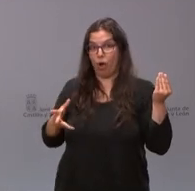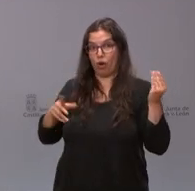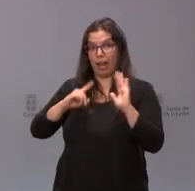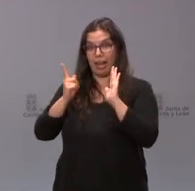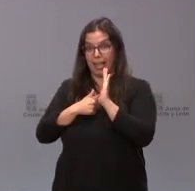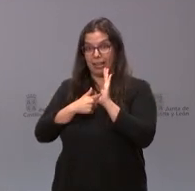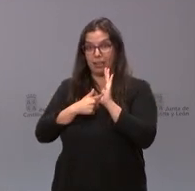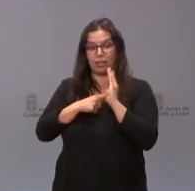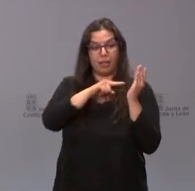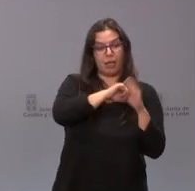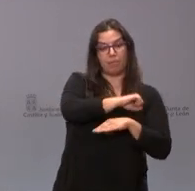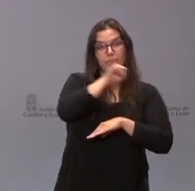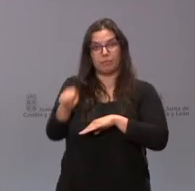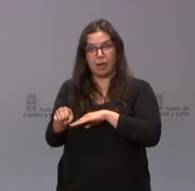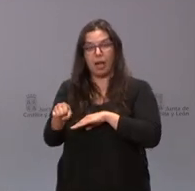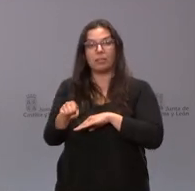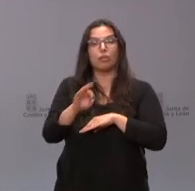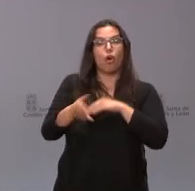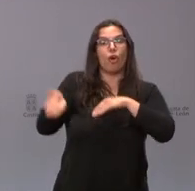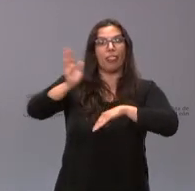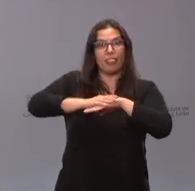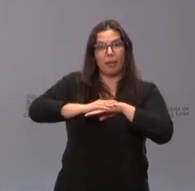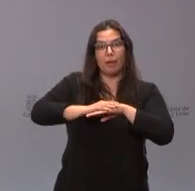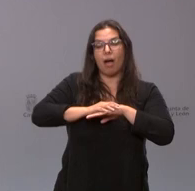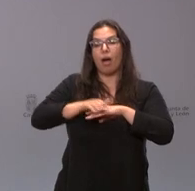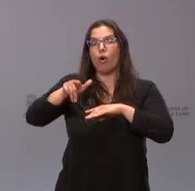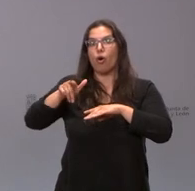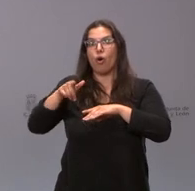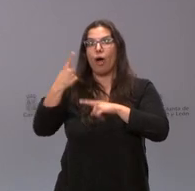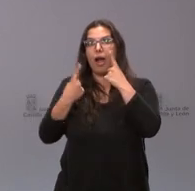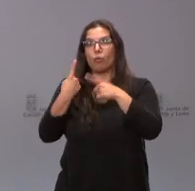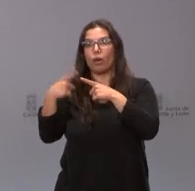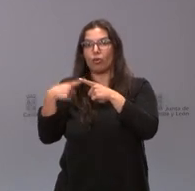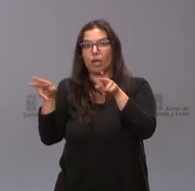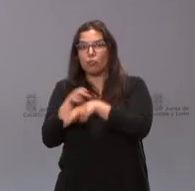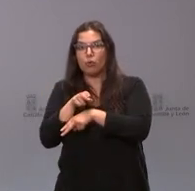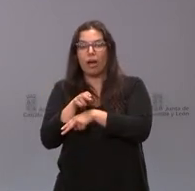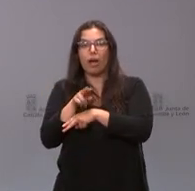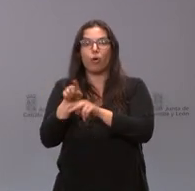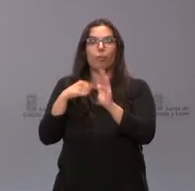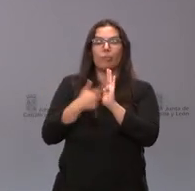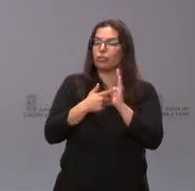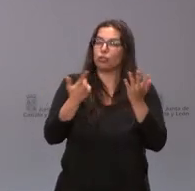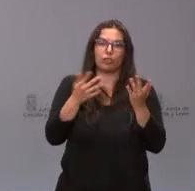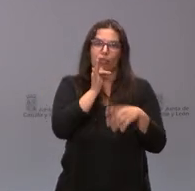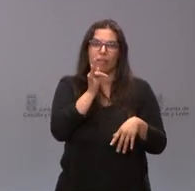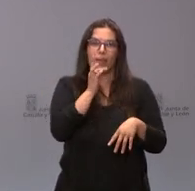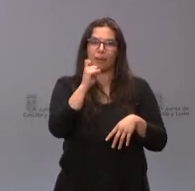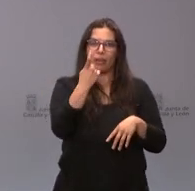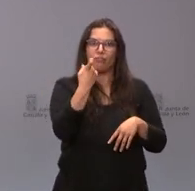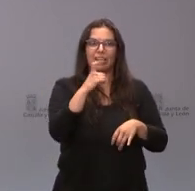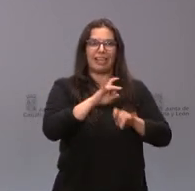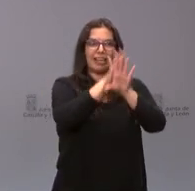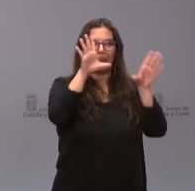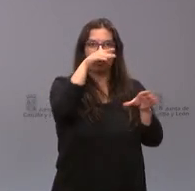y por tanto deja de estar en vigor en su integridad o parcialmente por tanto estamos ahora en la fase de definir el contenido en la